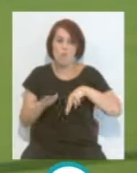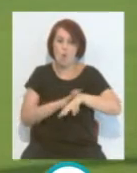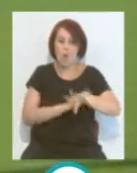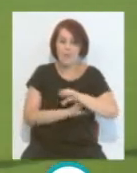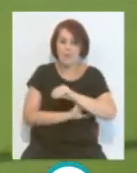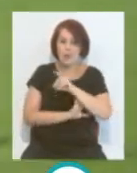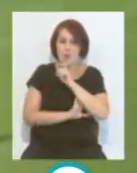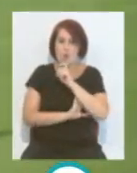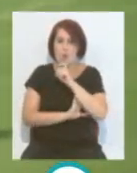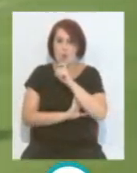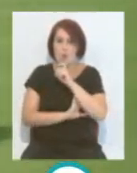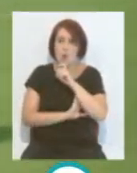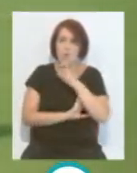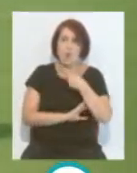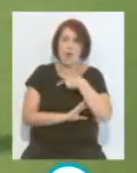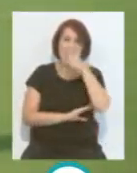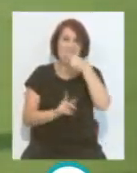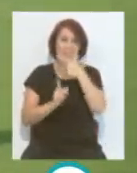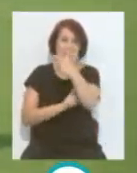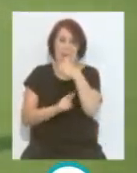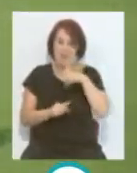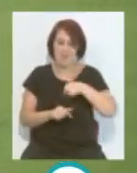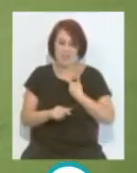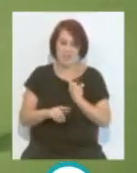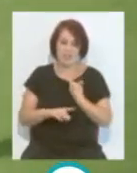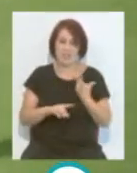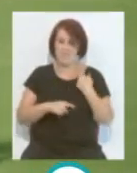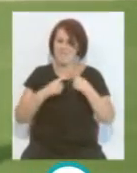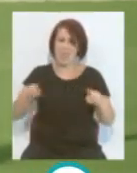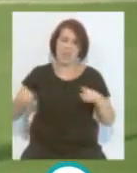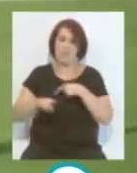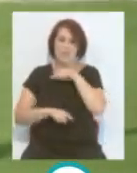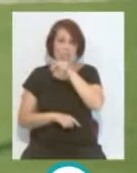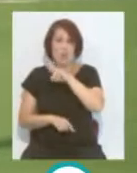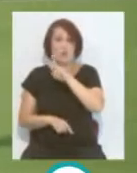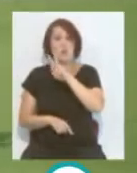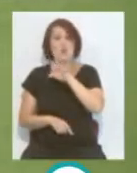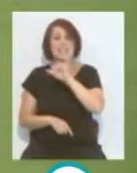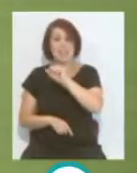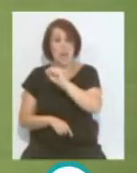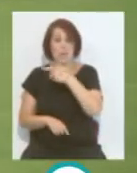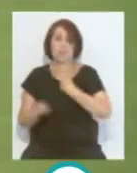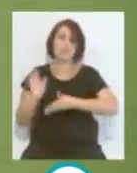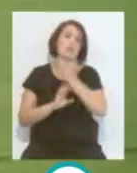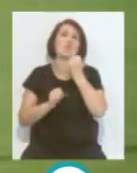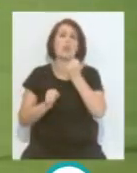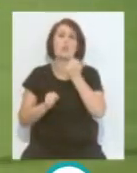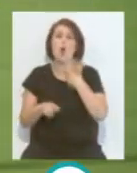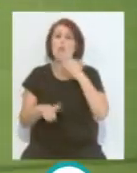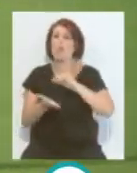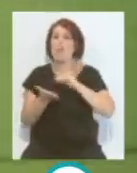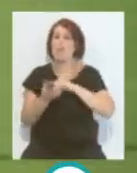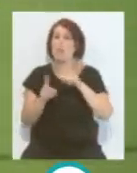en un sitio y en otro. Porque si vemos los partidos que tenía Haroyan en Rusia, fue lista que va muy fuerte, pero que roza incluso a veces lo temerario.